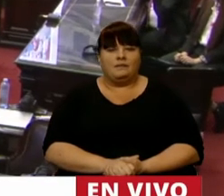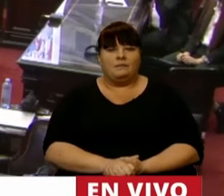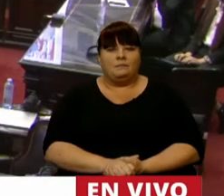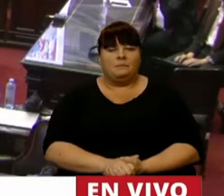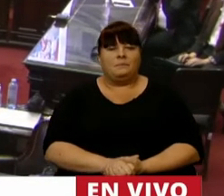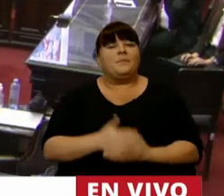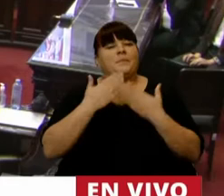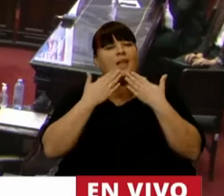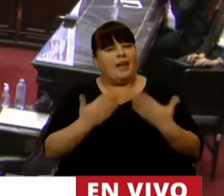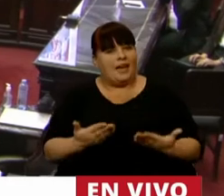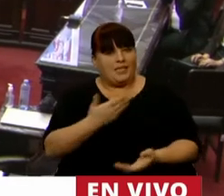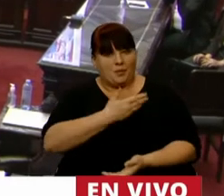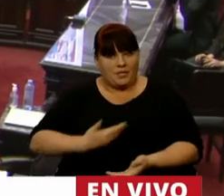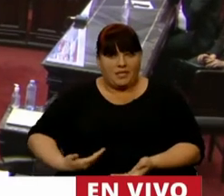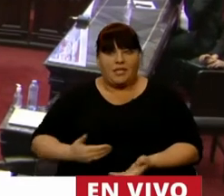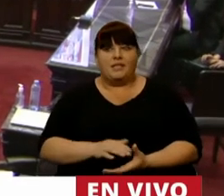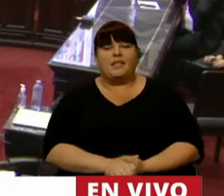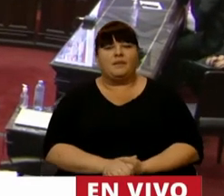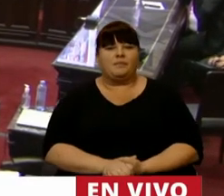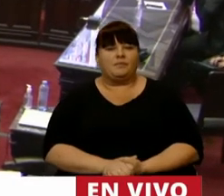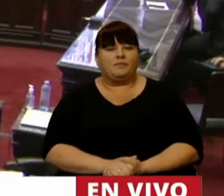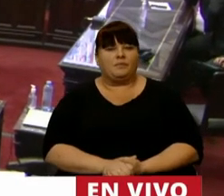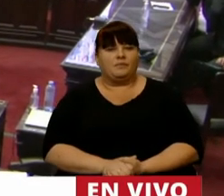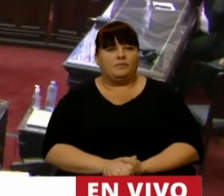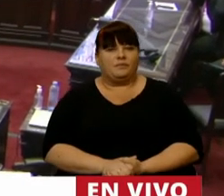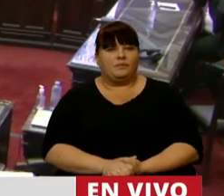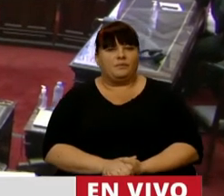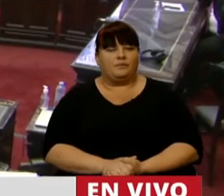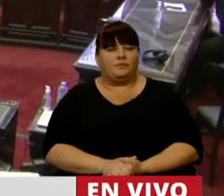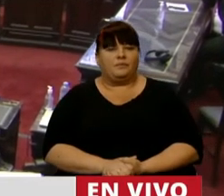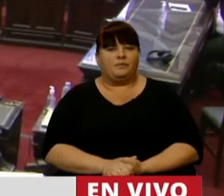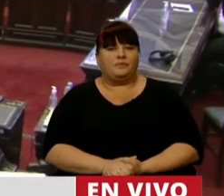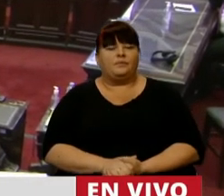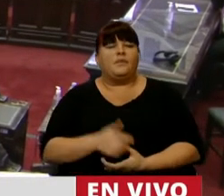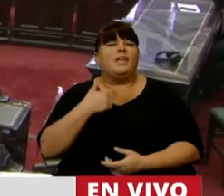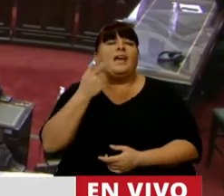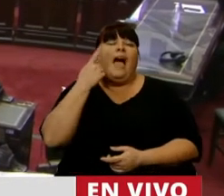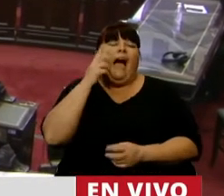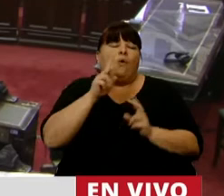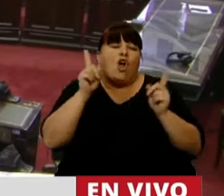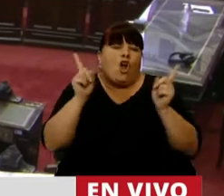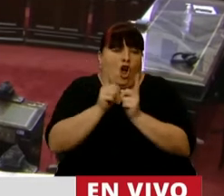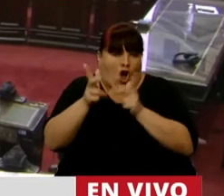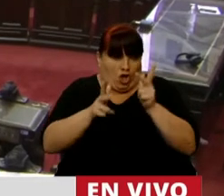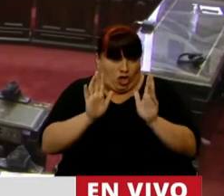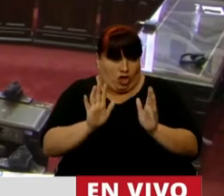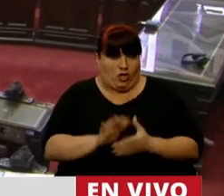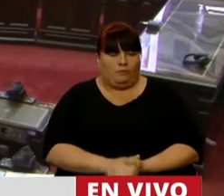Gracias, señor Presidente. Vamos a tratar de ser concisos en poco tiempo.